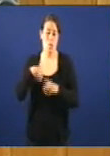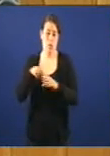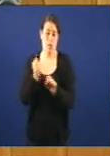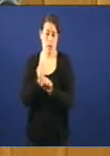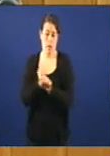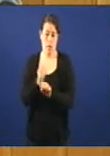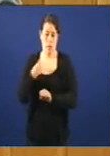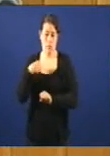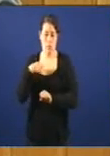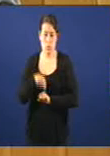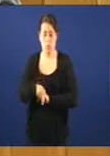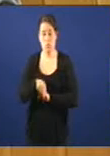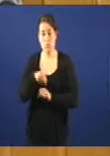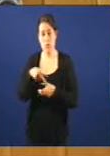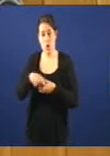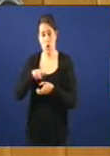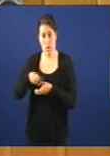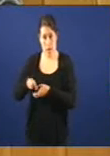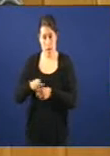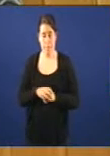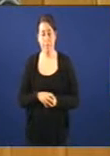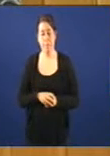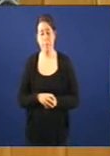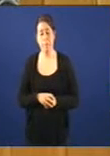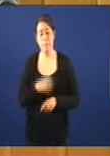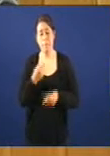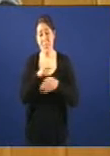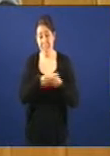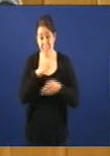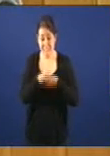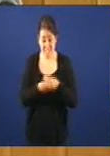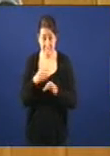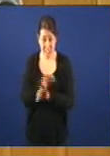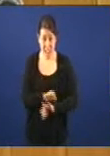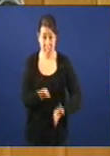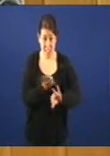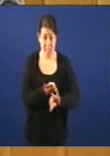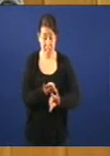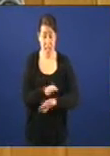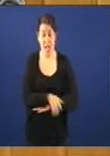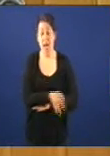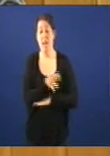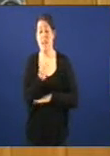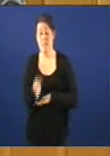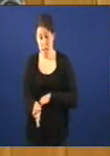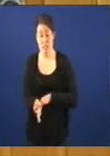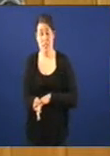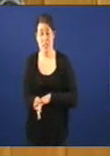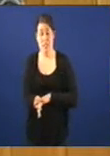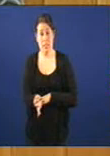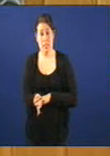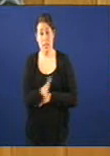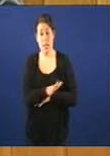conserveira cuca. Bueno, pois a Xunta de Galicia non só non fixo nada, xinón que foi imprescindible para que